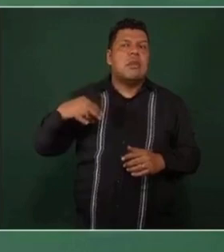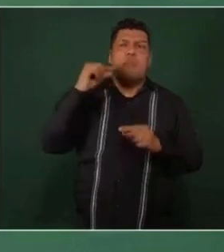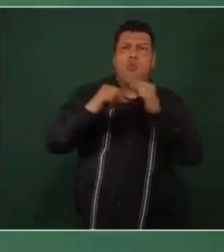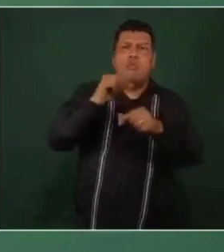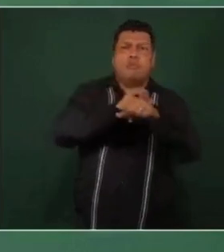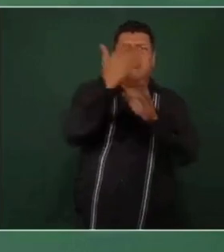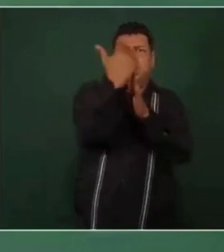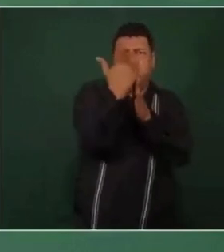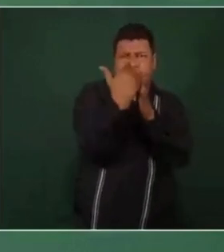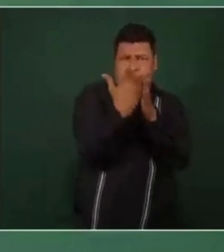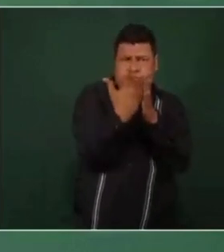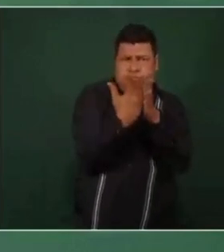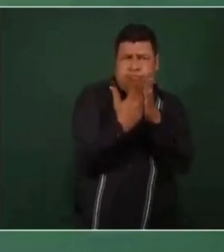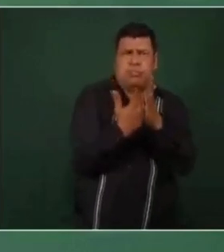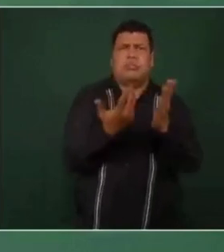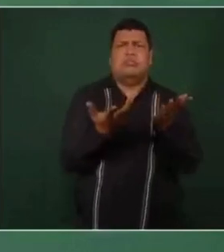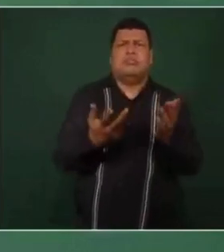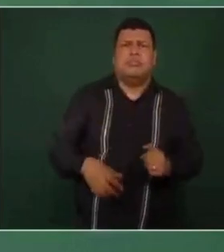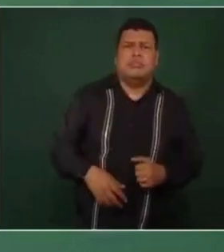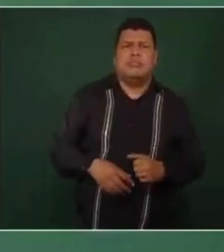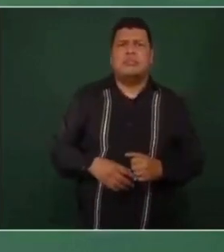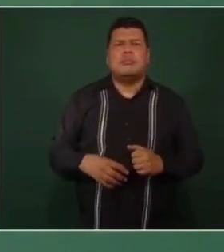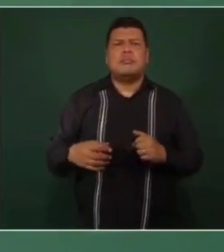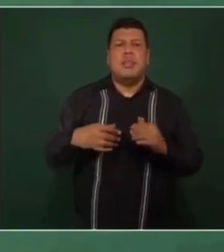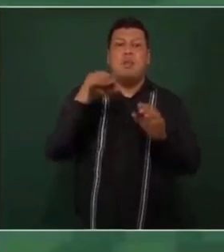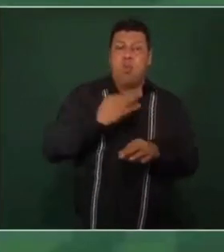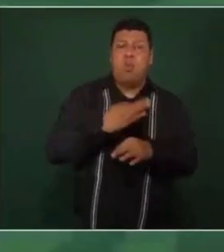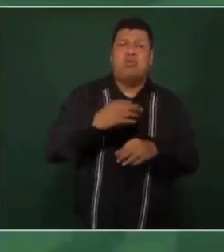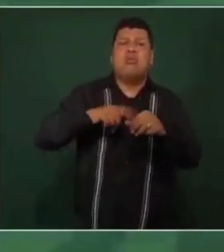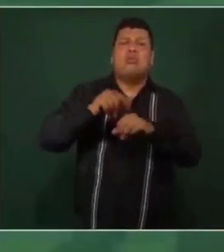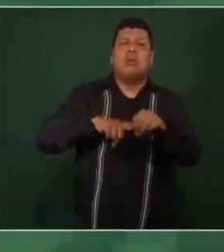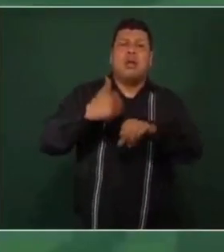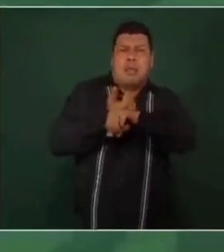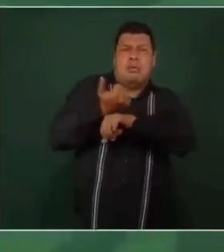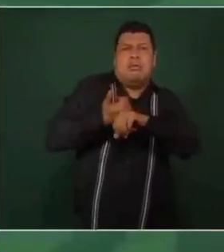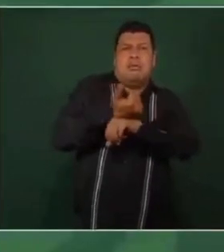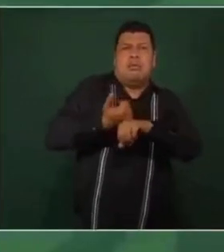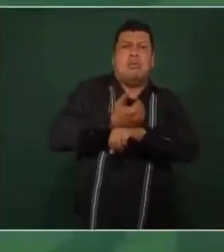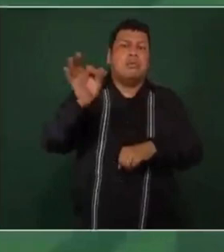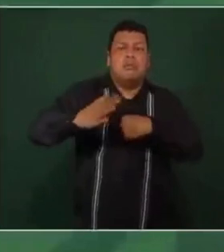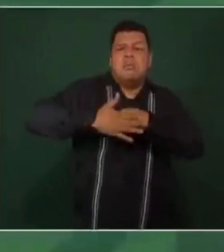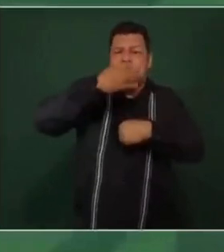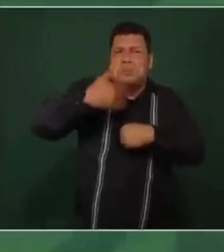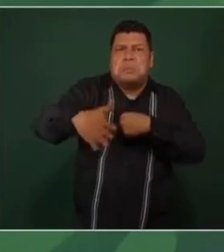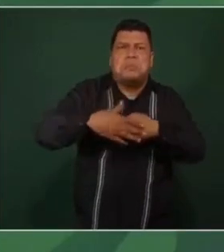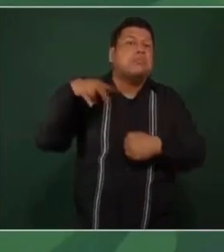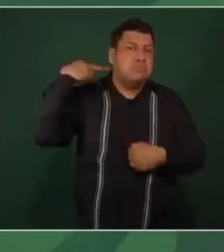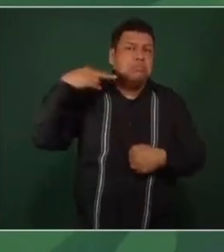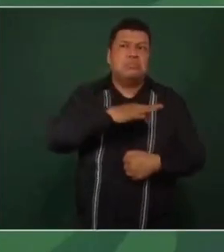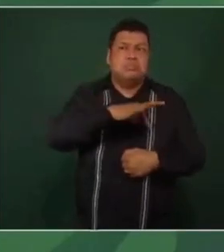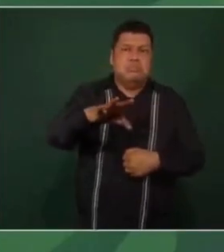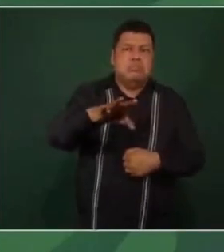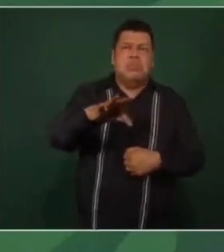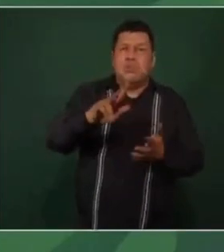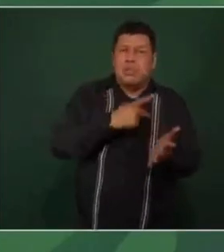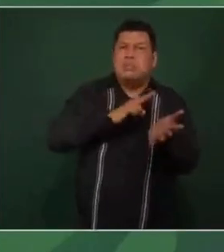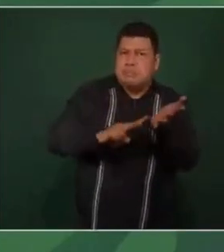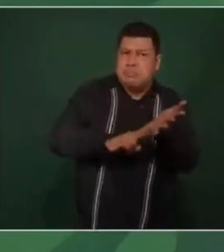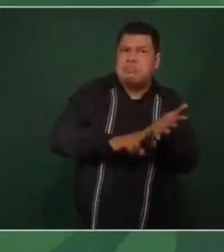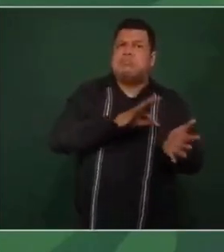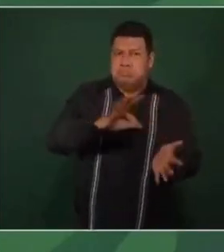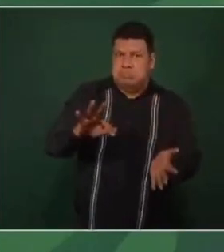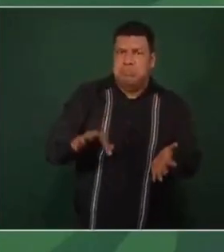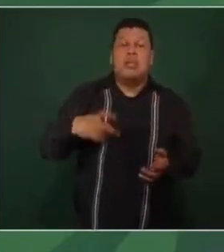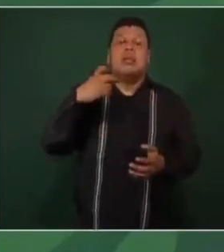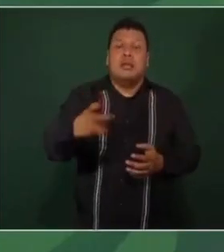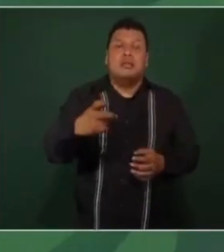habido un muy buen control de la pandemia, está en amarillo, pero yo creo que muy pronto entra en verde. Y así va a